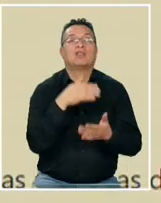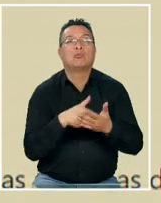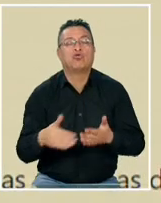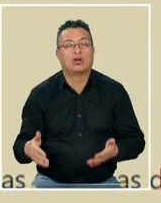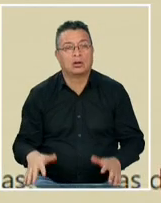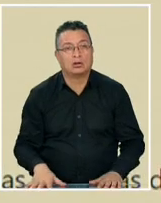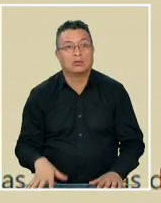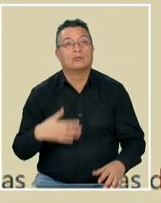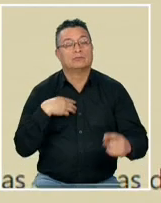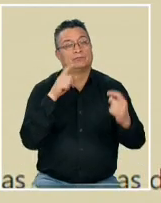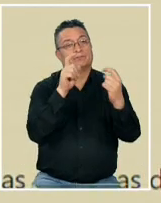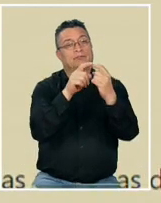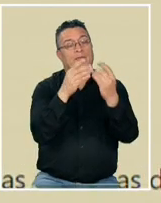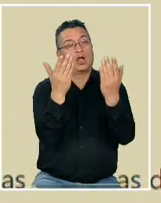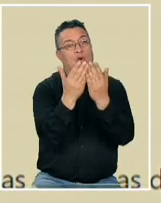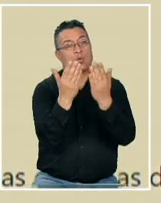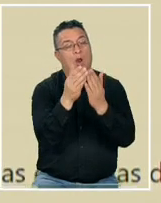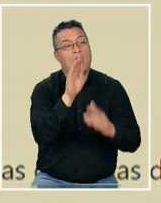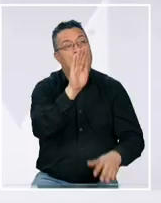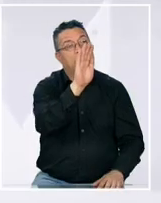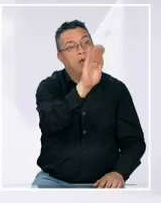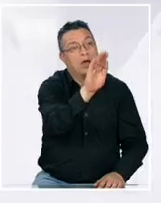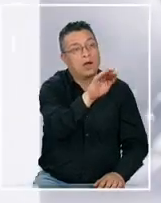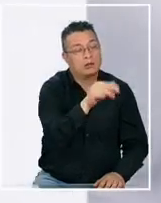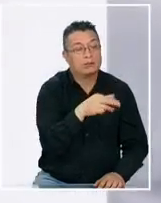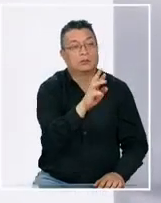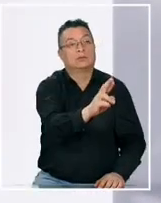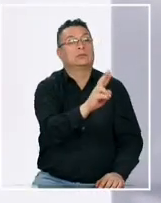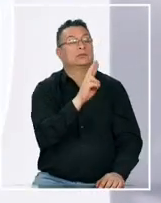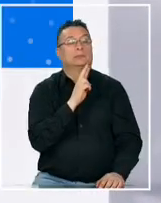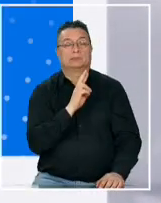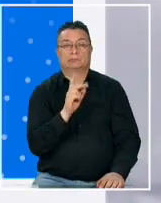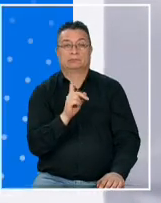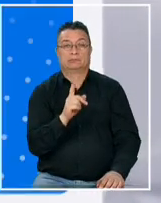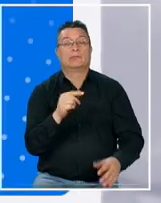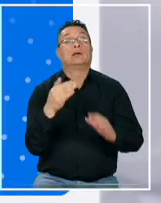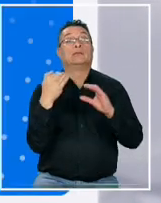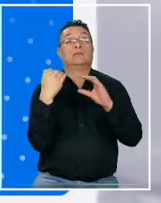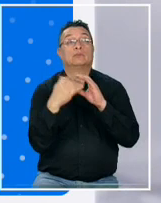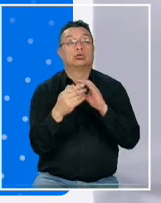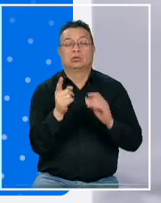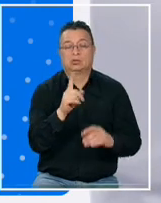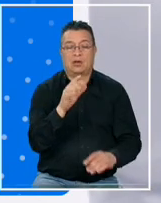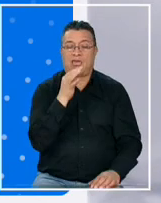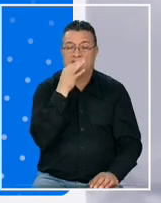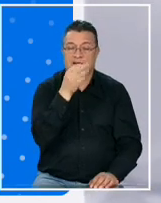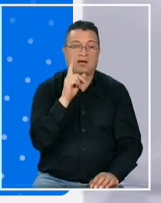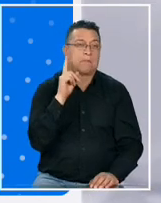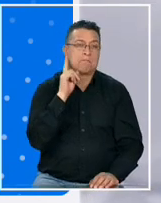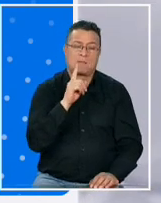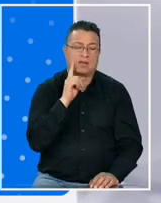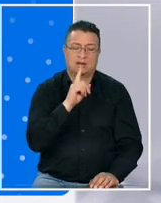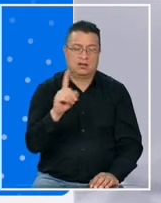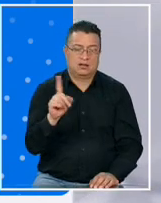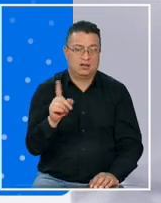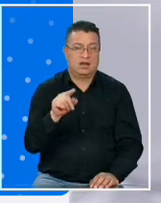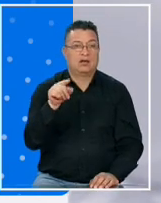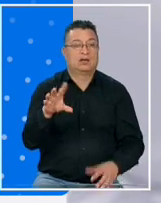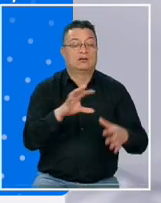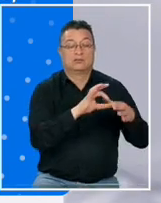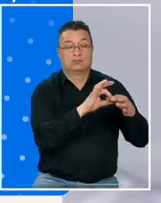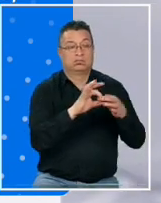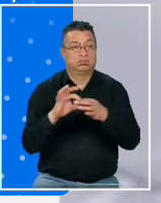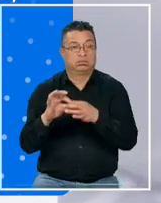contactamos al colegio montagua de peñalolén quienes respondieron mediante un comunicado donde niegan y desmienten en términos categóricos la